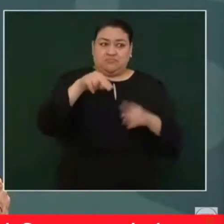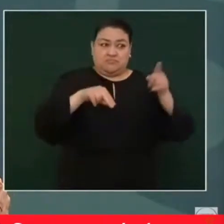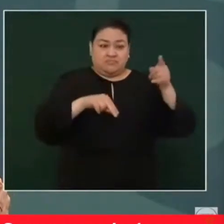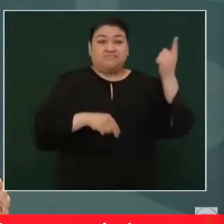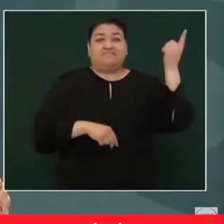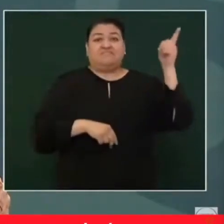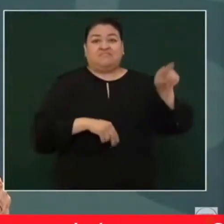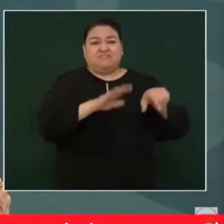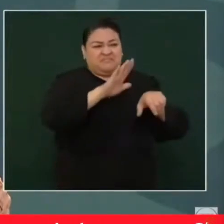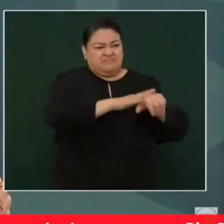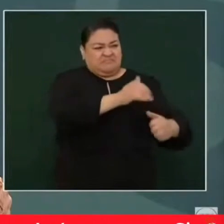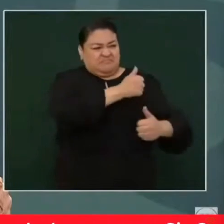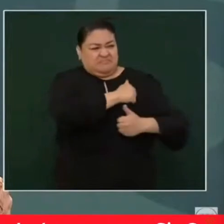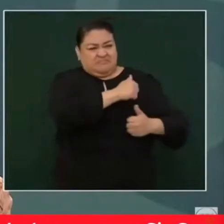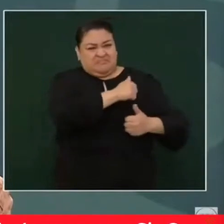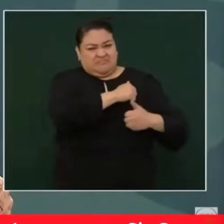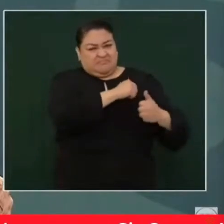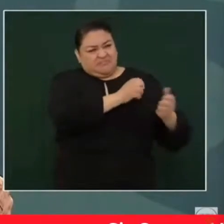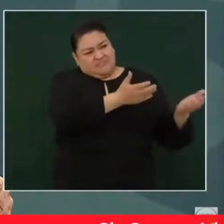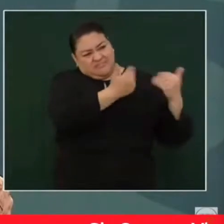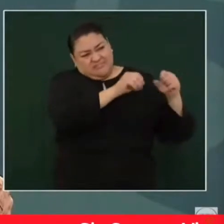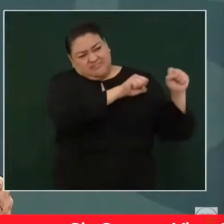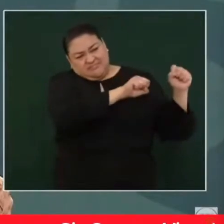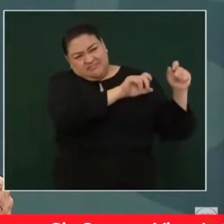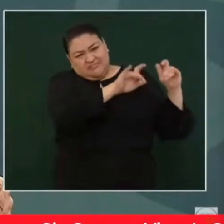refuerzos militares.